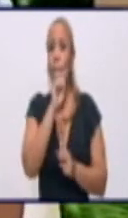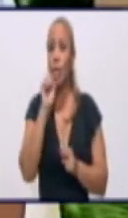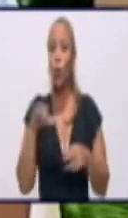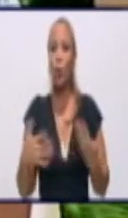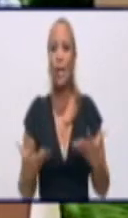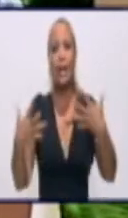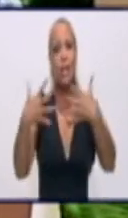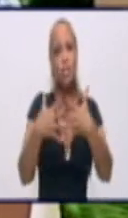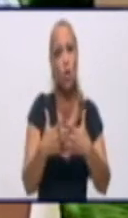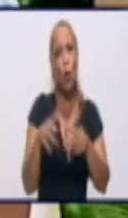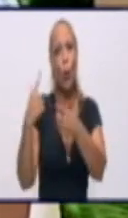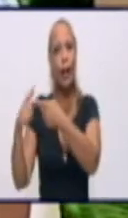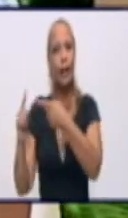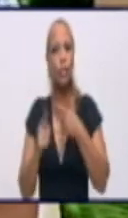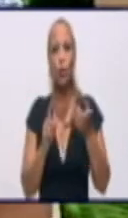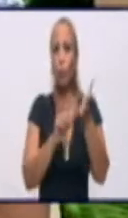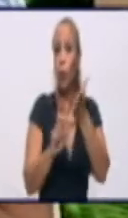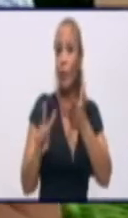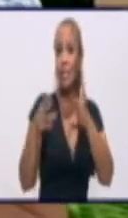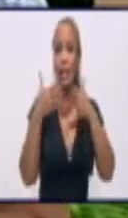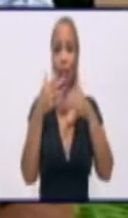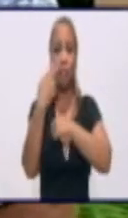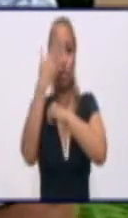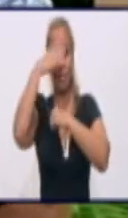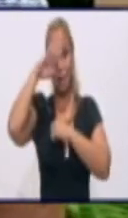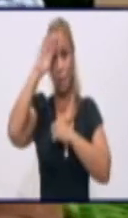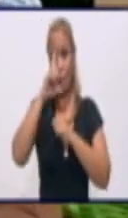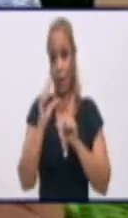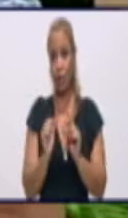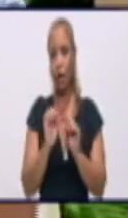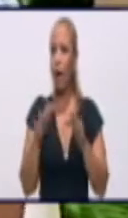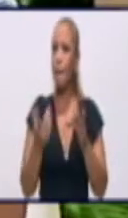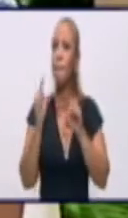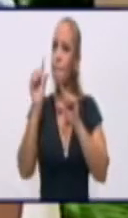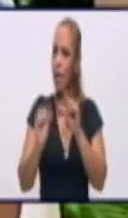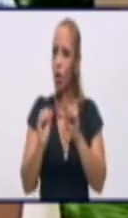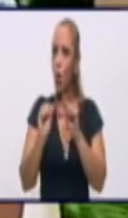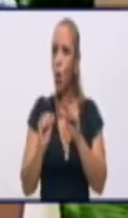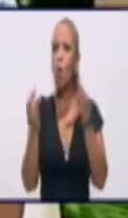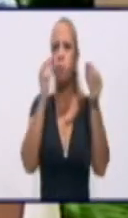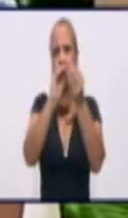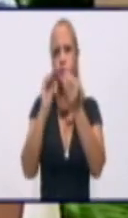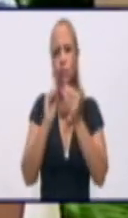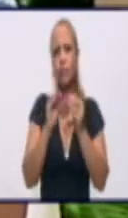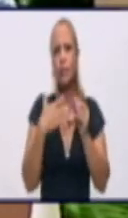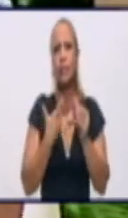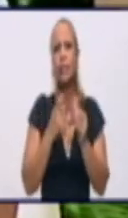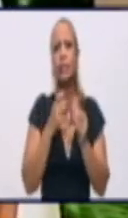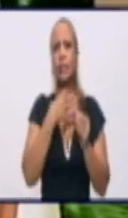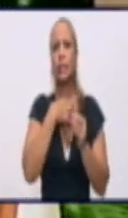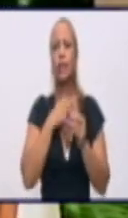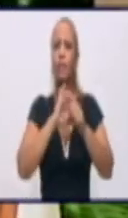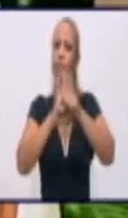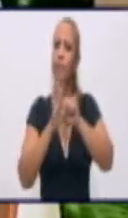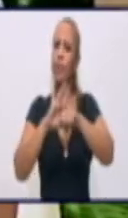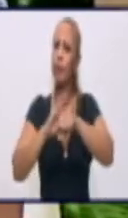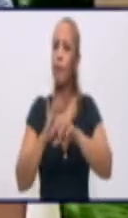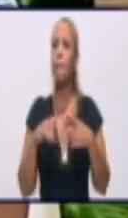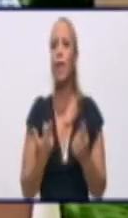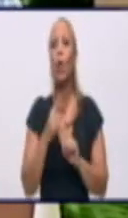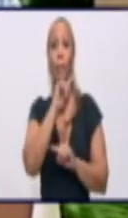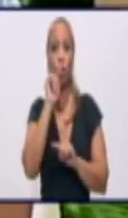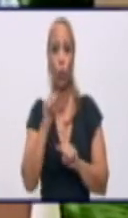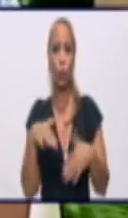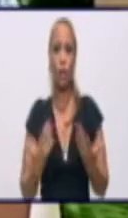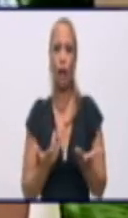provincias del país, somos uno de los territorios que menos casos reporta. Y mi pregunta era, ¿estamos bien en Granma? Pero ya usted